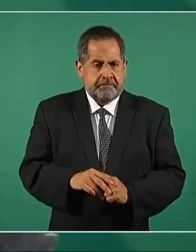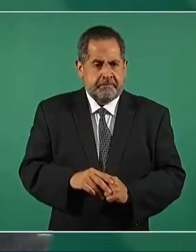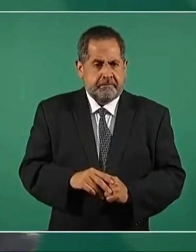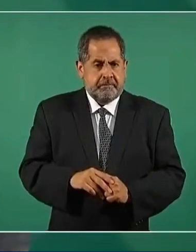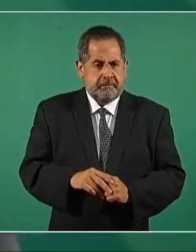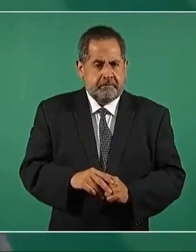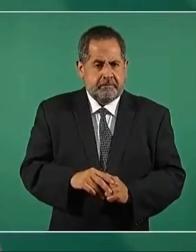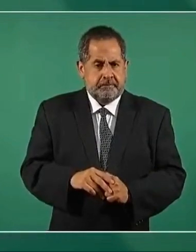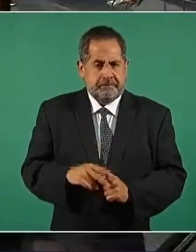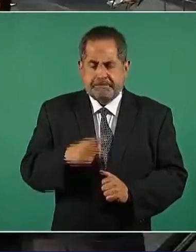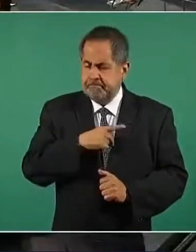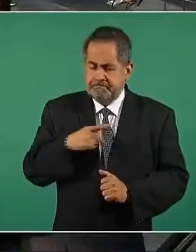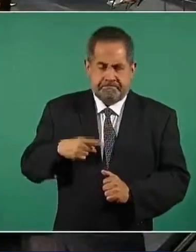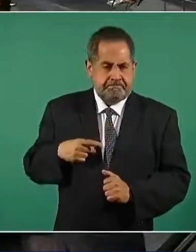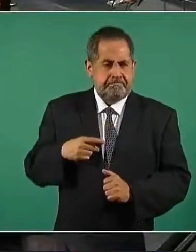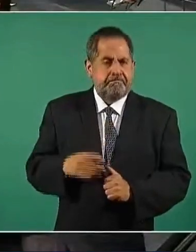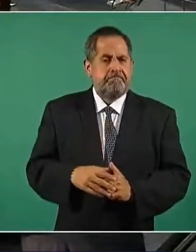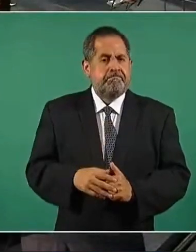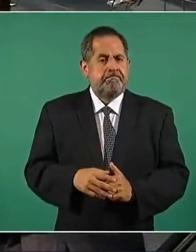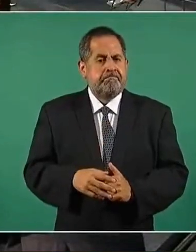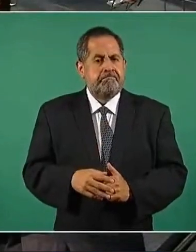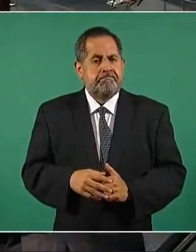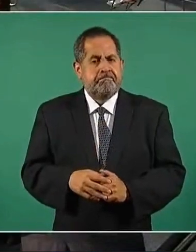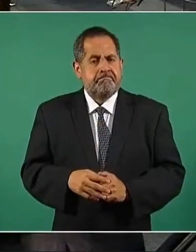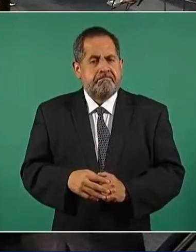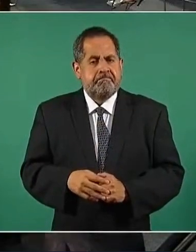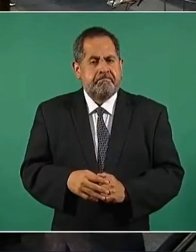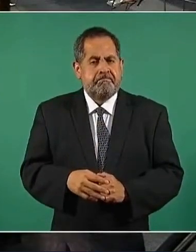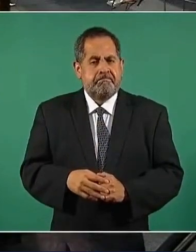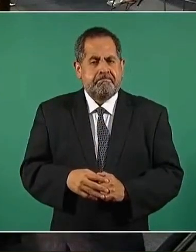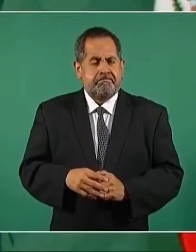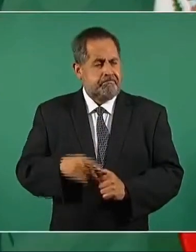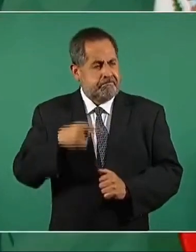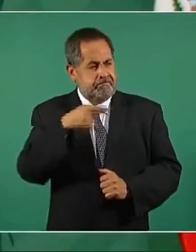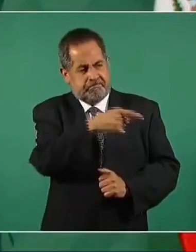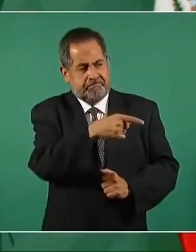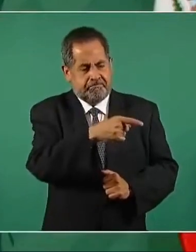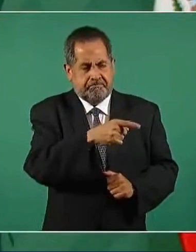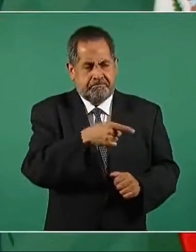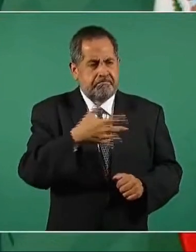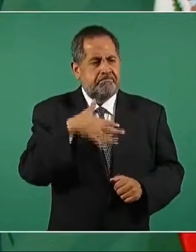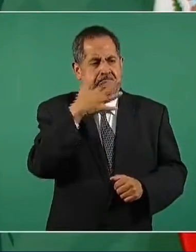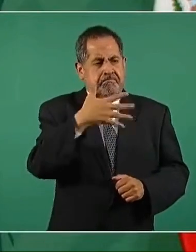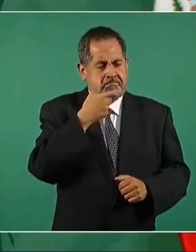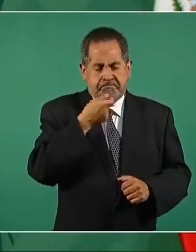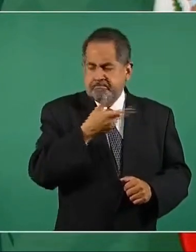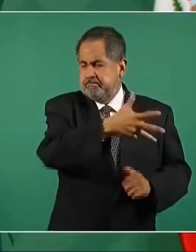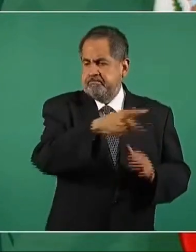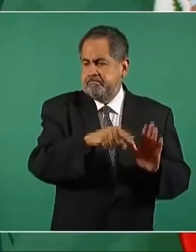Hay que estigmatizar la corrupción.